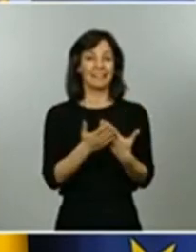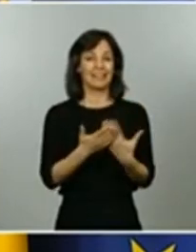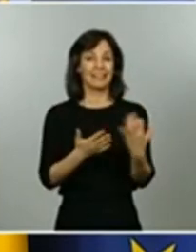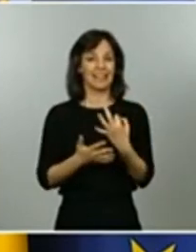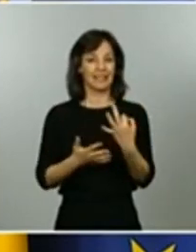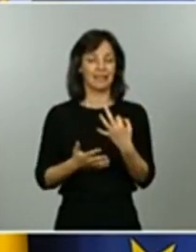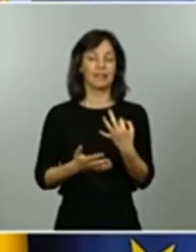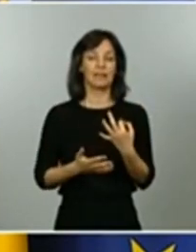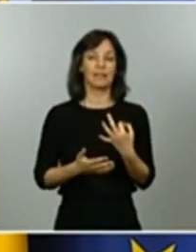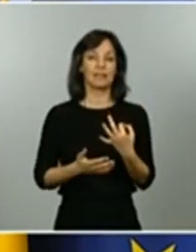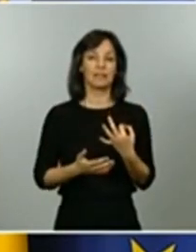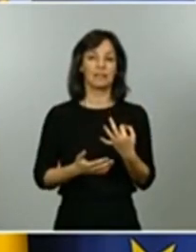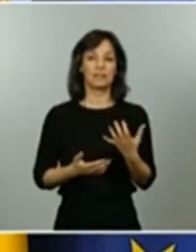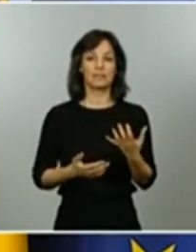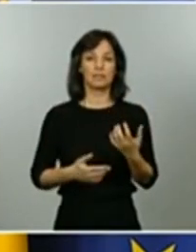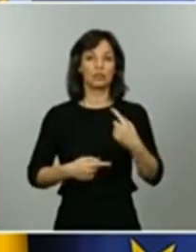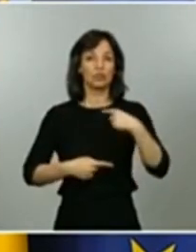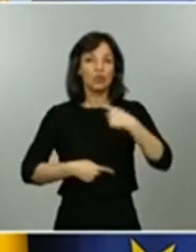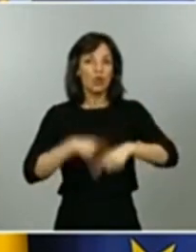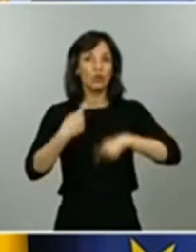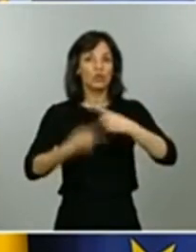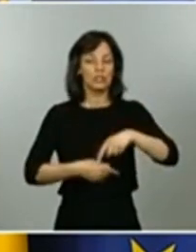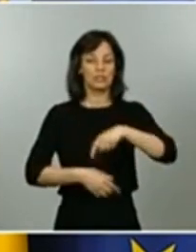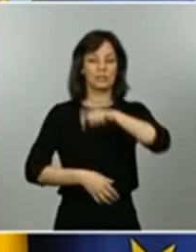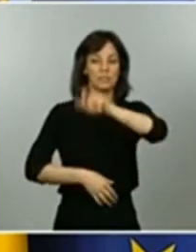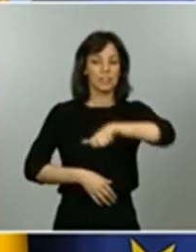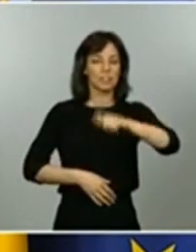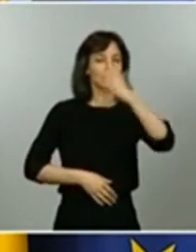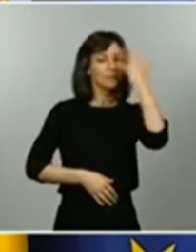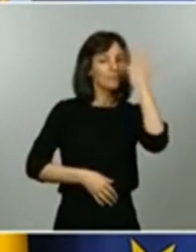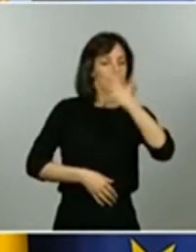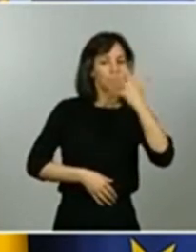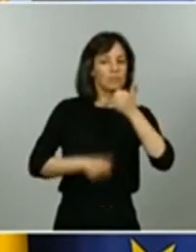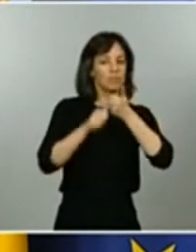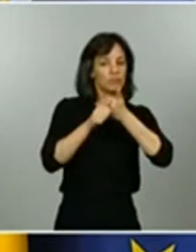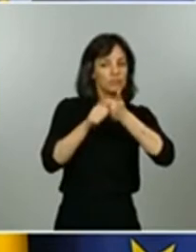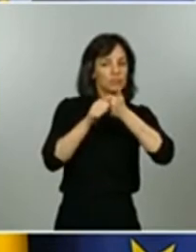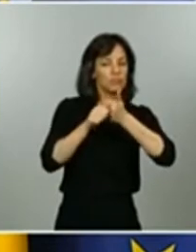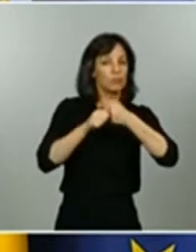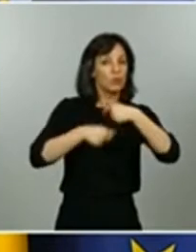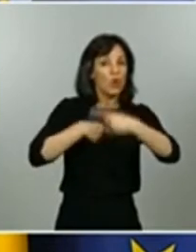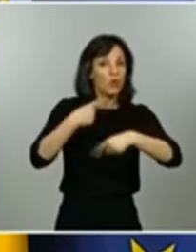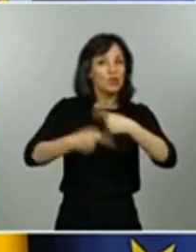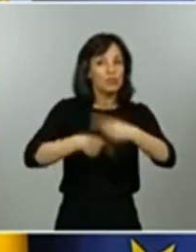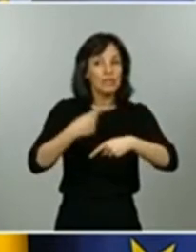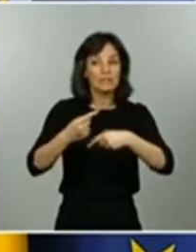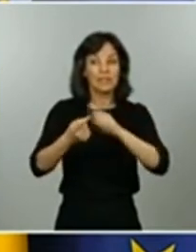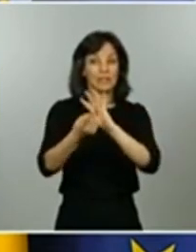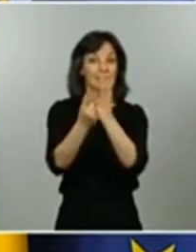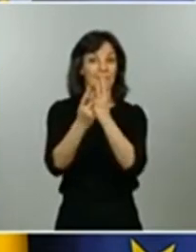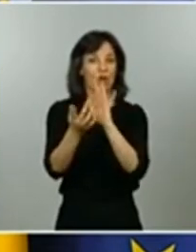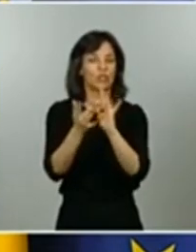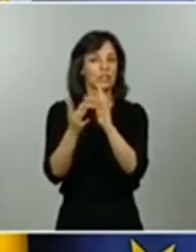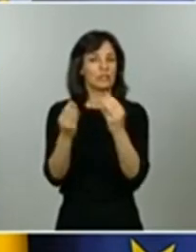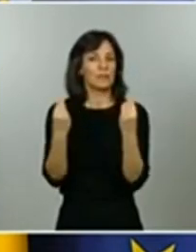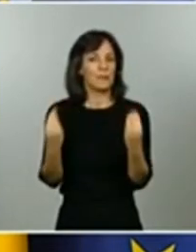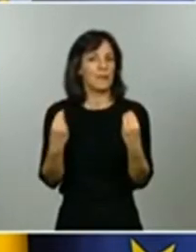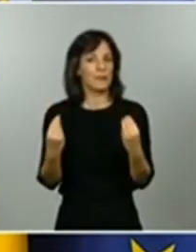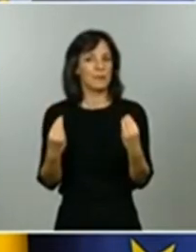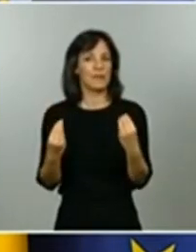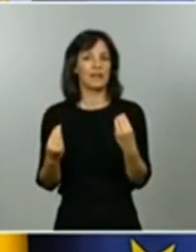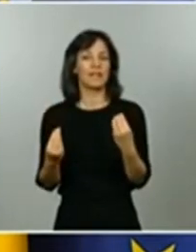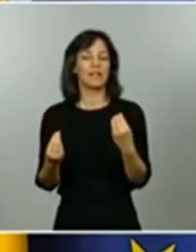diaria de todos los casos sospechosos y contactos se hace de la forma adecuada y se transmite la información